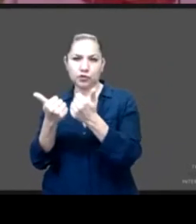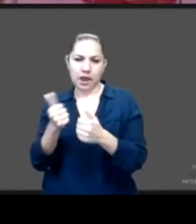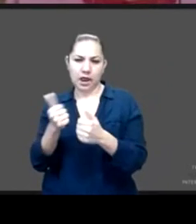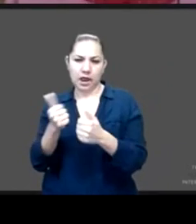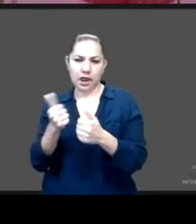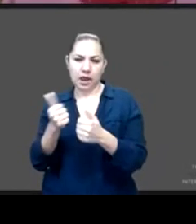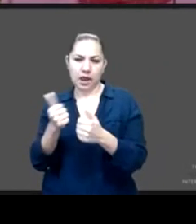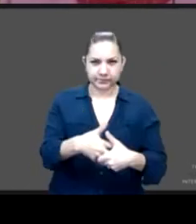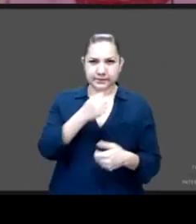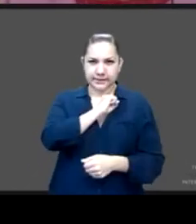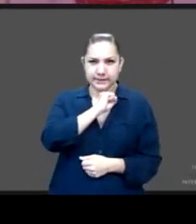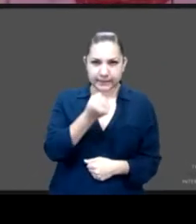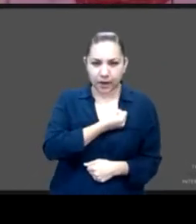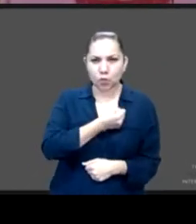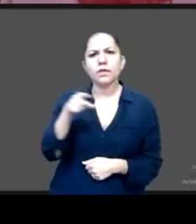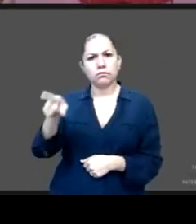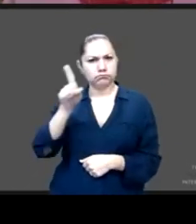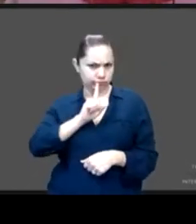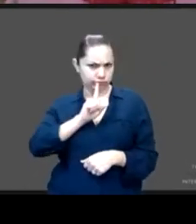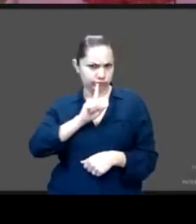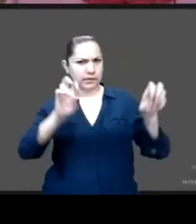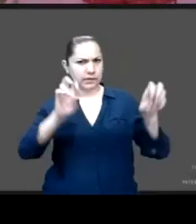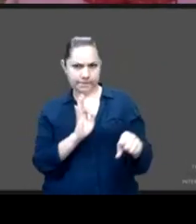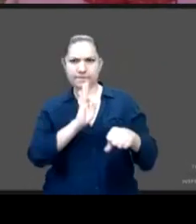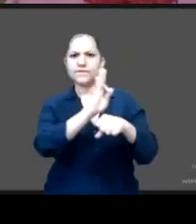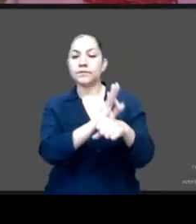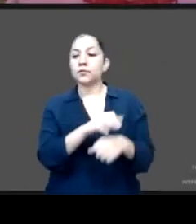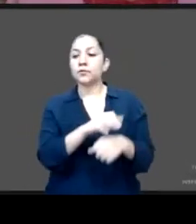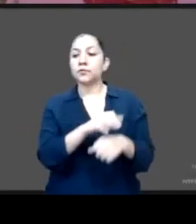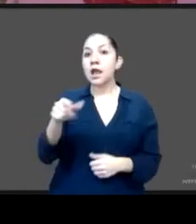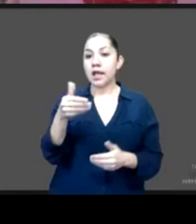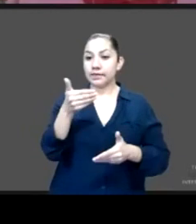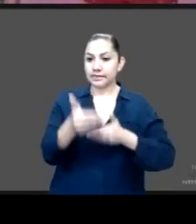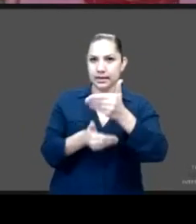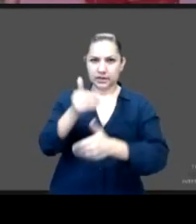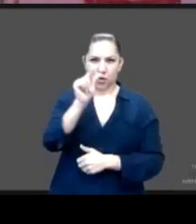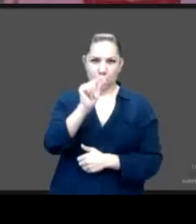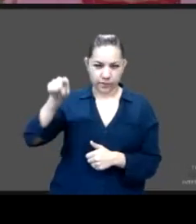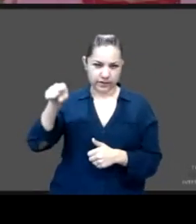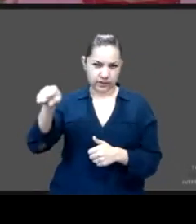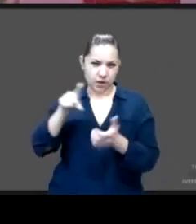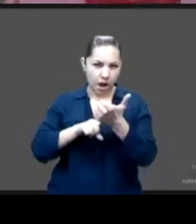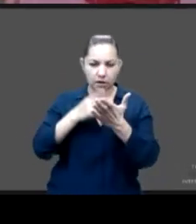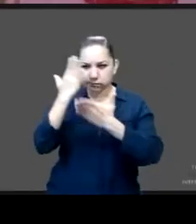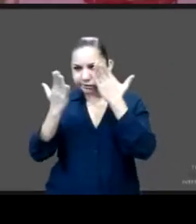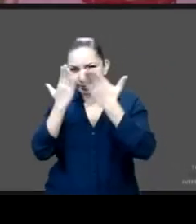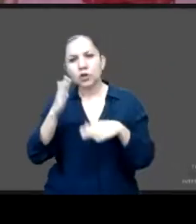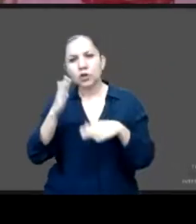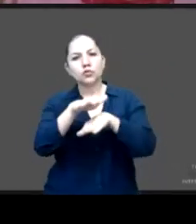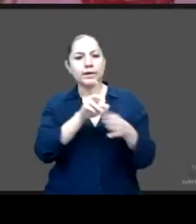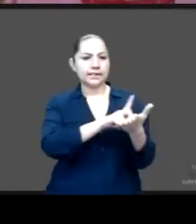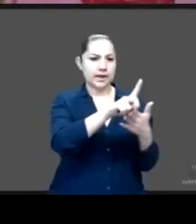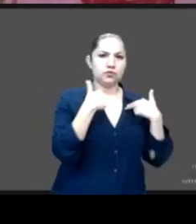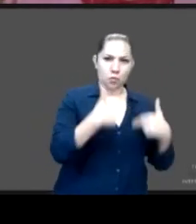social. Su experiencia y desarrollo profesional ha sido en temas de derechos humanos e interseccionalidad, así como